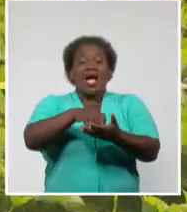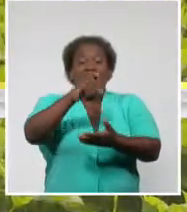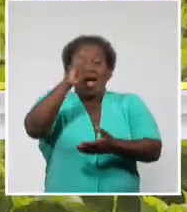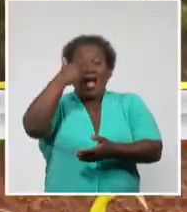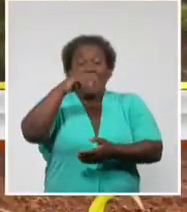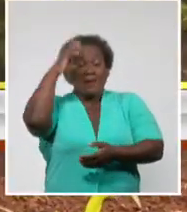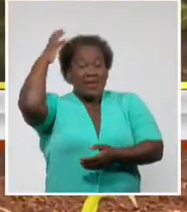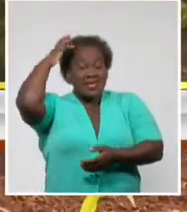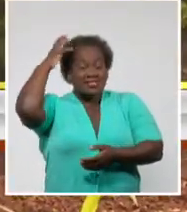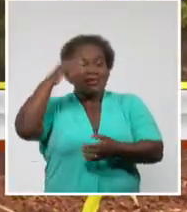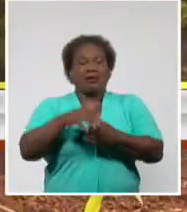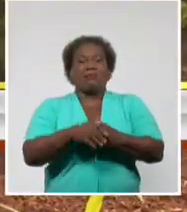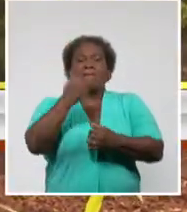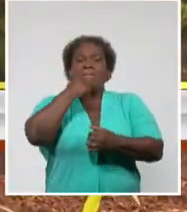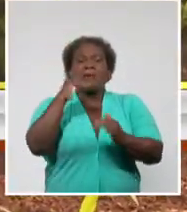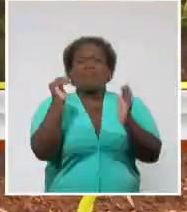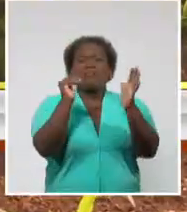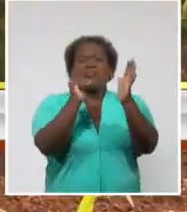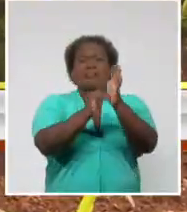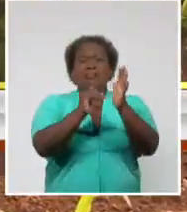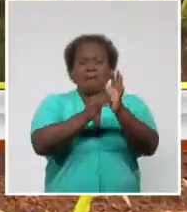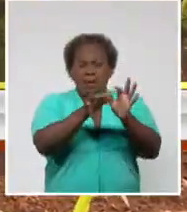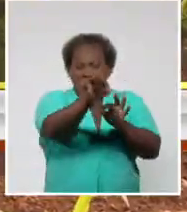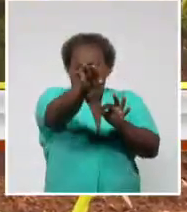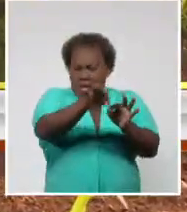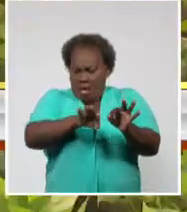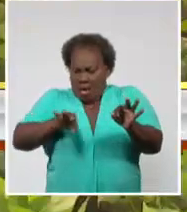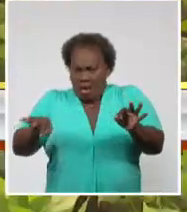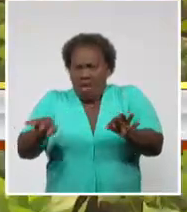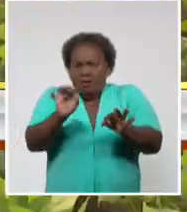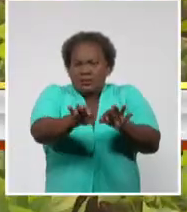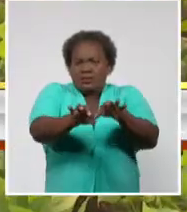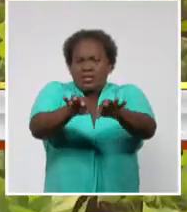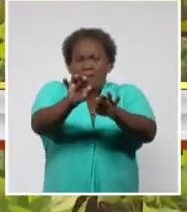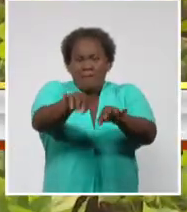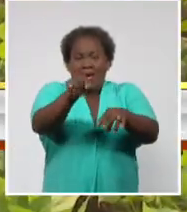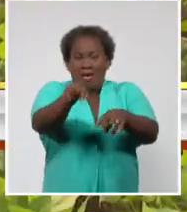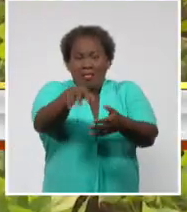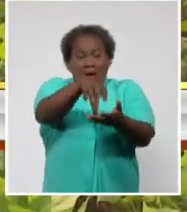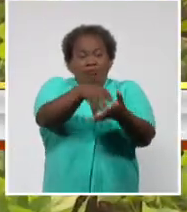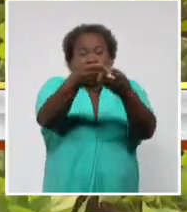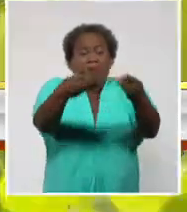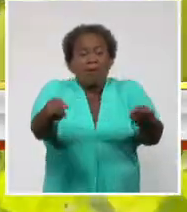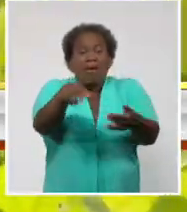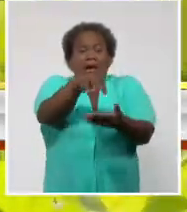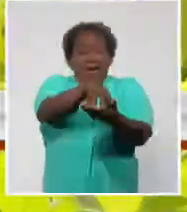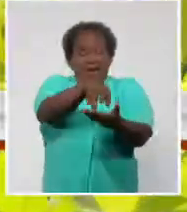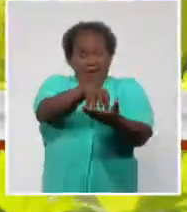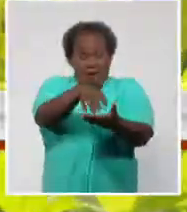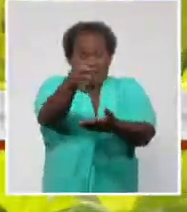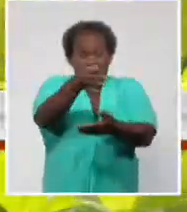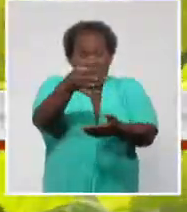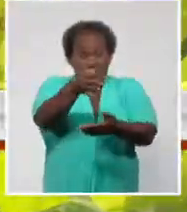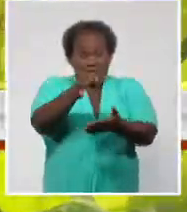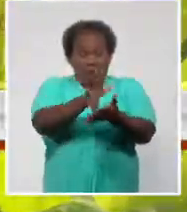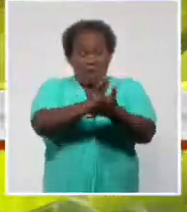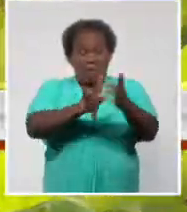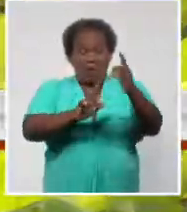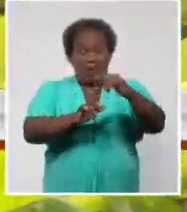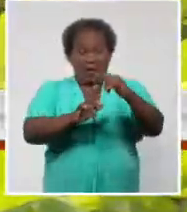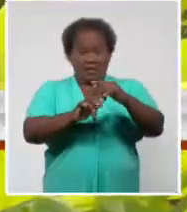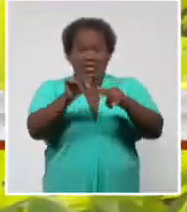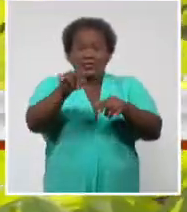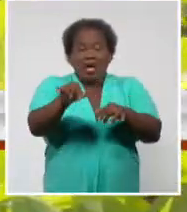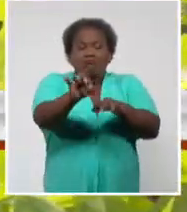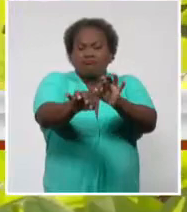Más de mil hectáreas de frijol serán sembradas en Unión de Reyes durante la actual campaña de frío. En este municipio, considerado el granero de